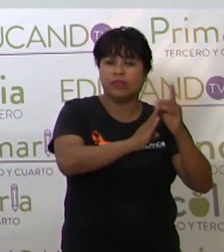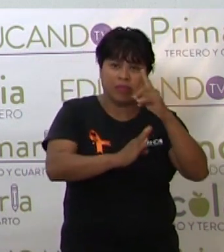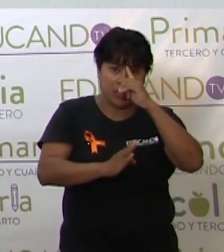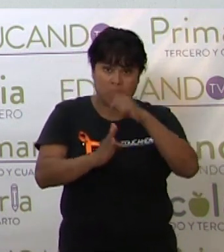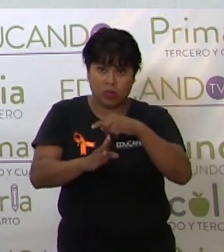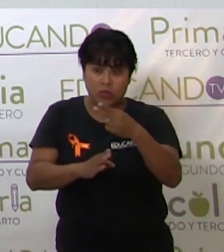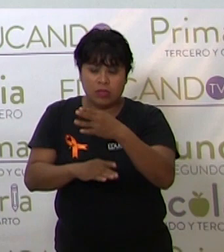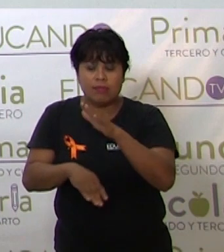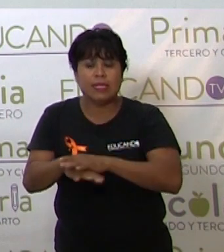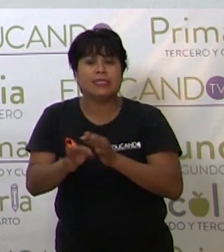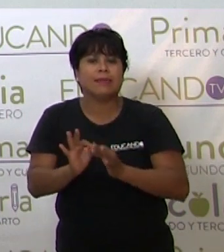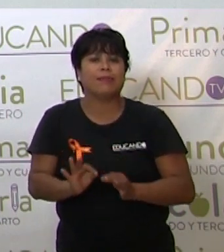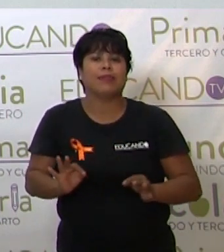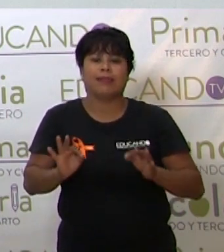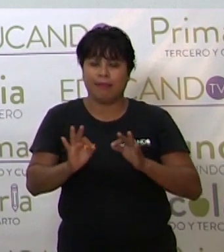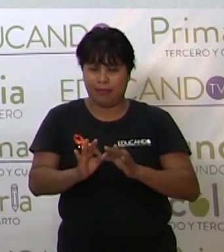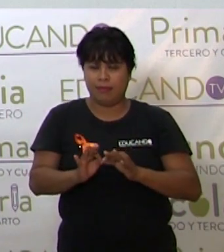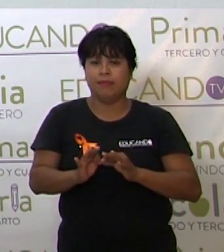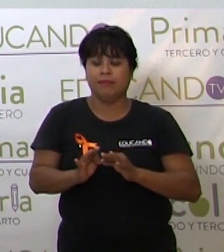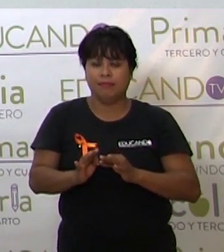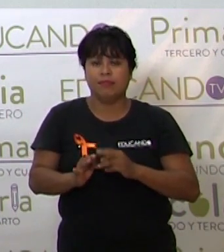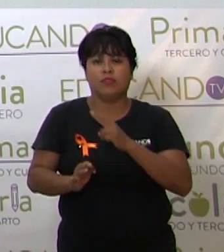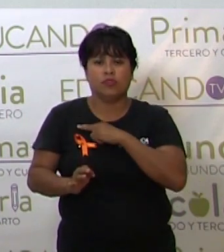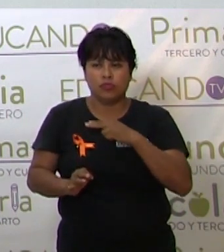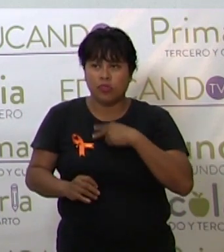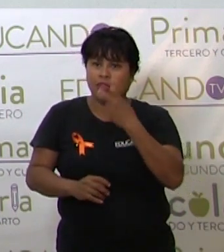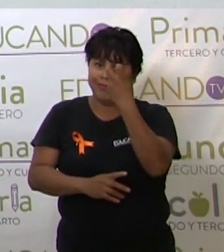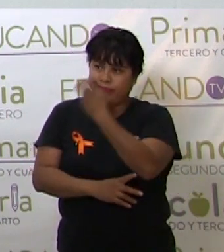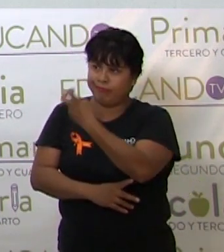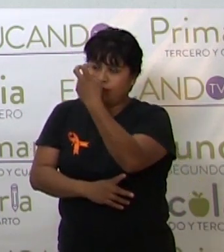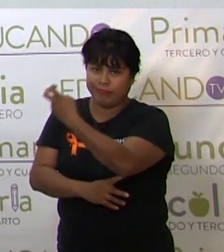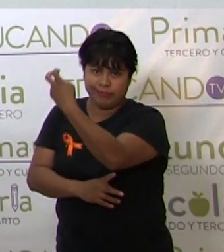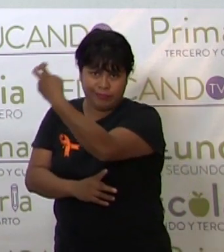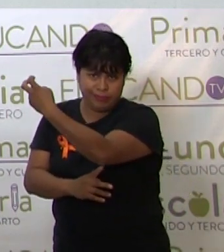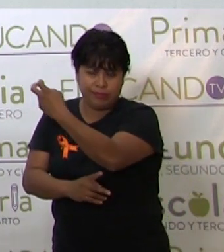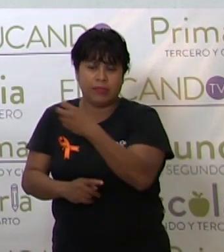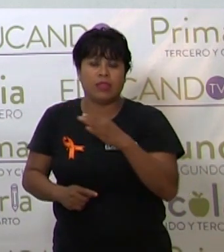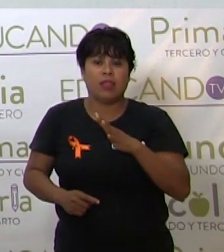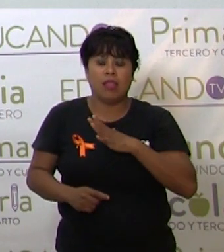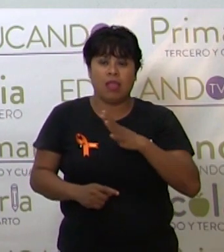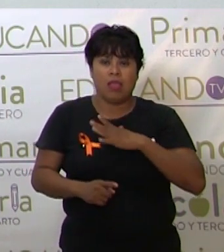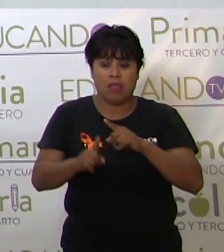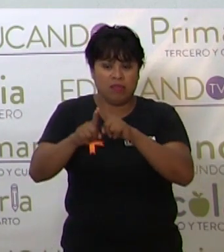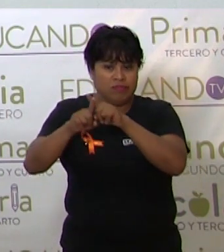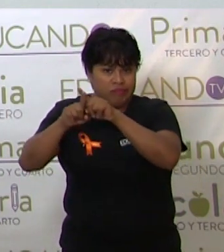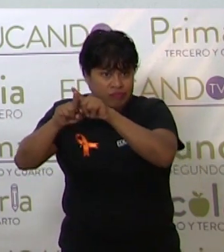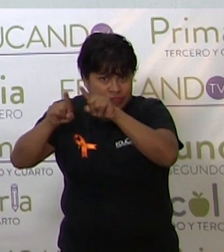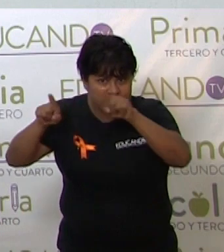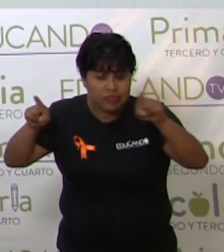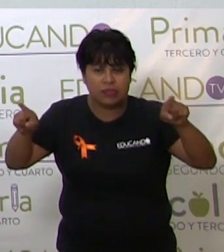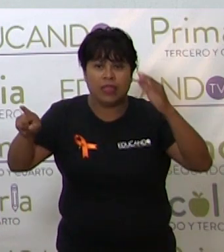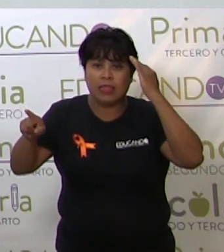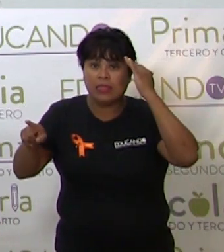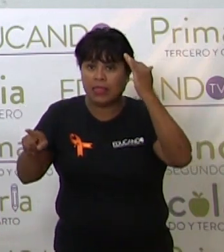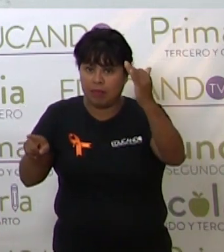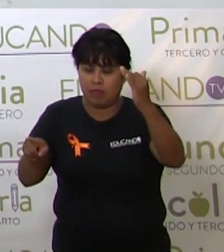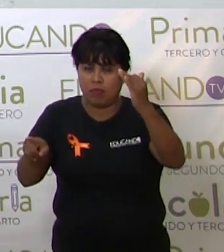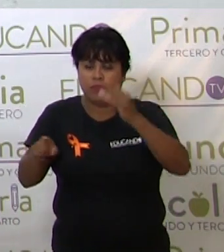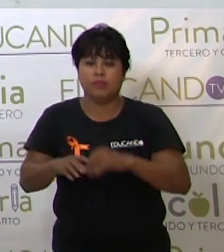las más importantes. Las vamos a ir señalando. Aquí está la línea cronológica del tiempo.